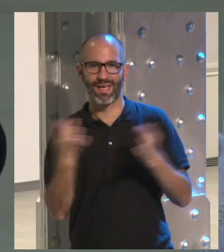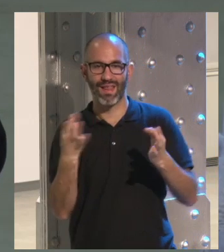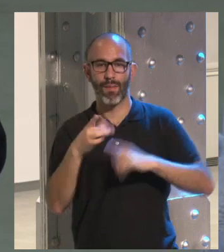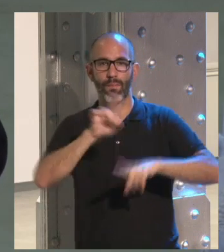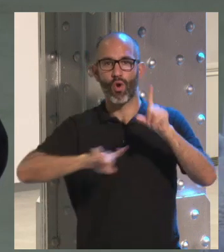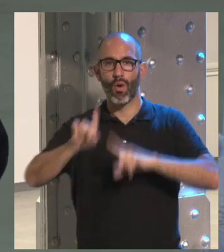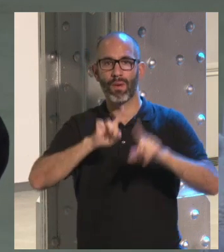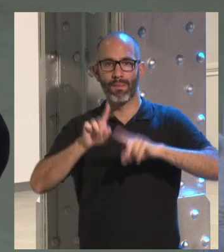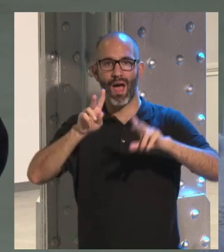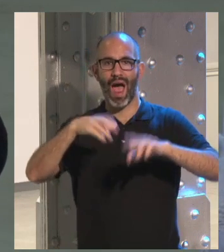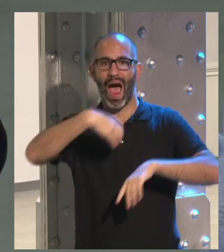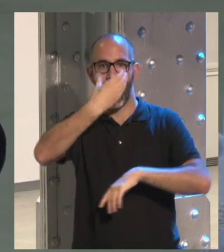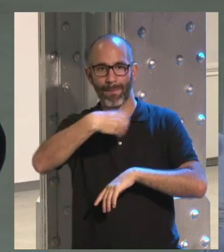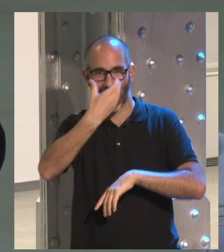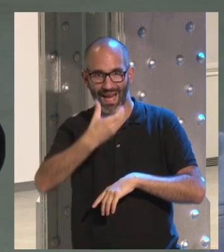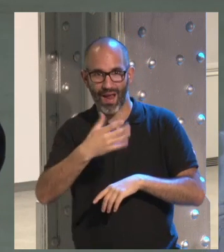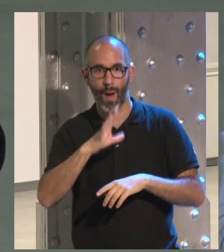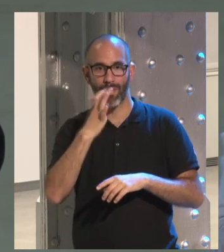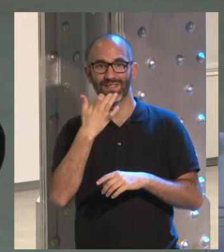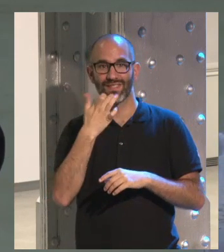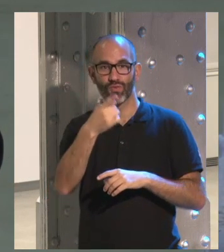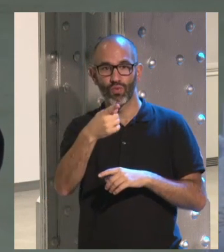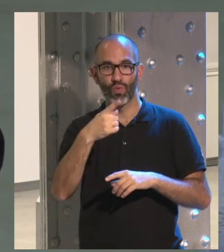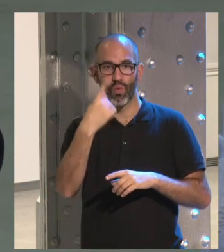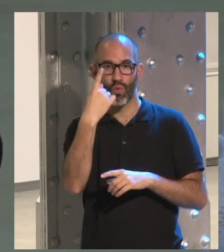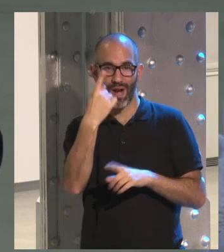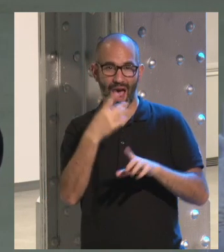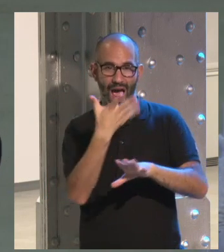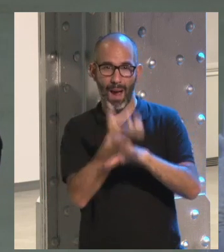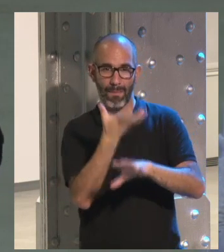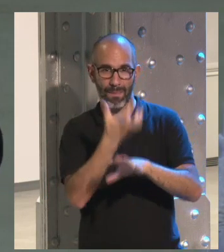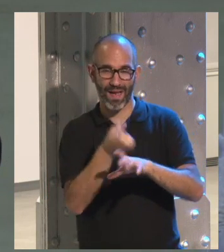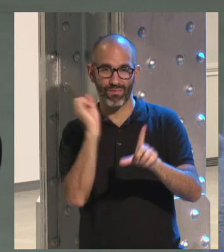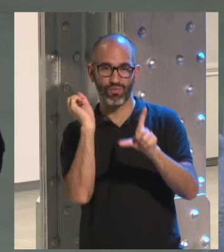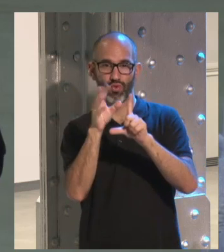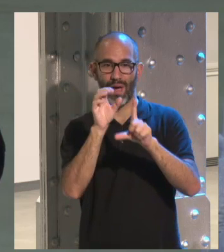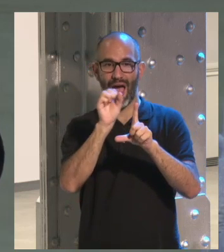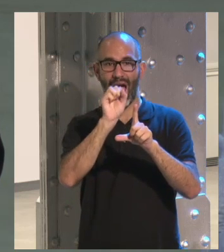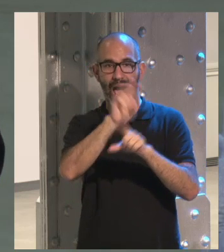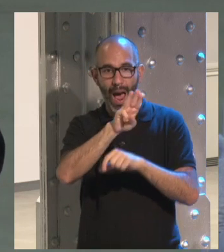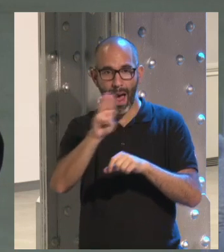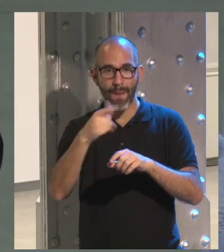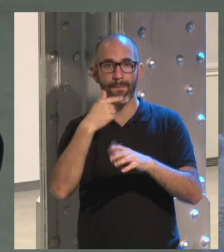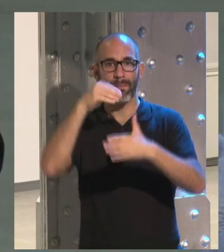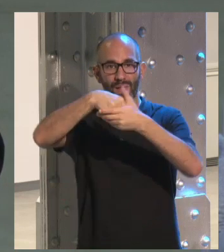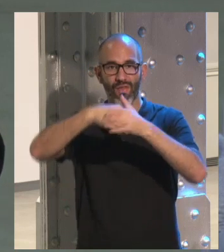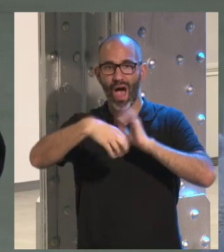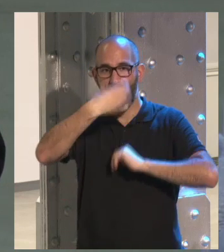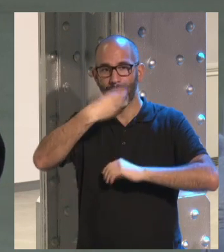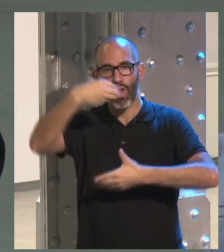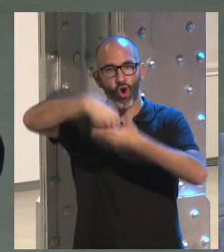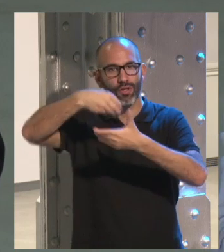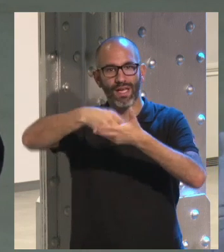primero es Apple porque si subes una app a Apple que tiene un tipo de contenido que no